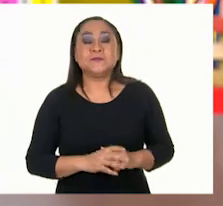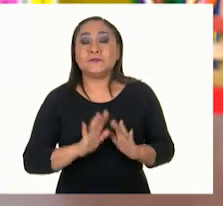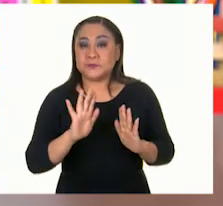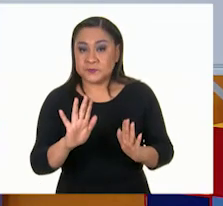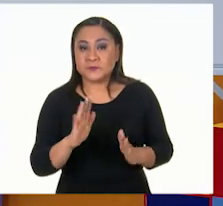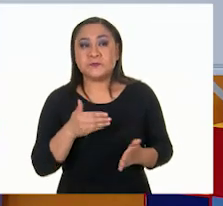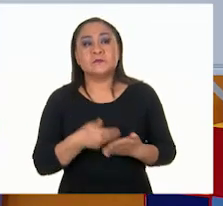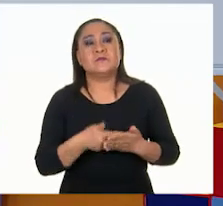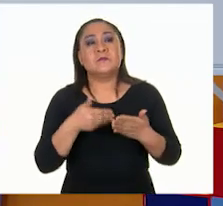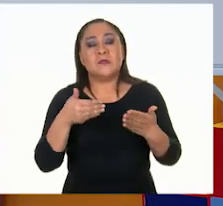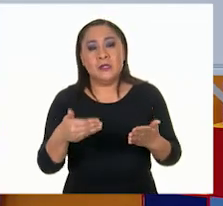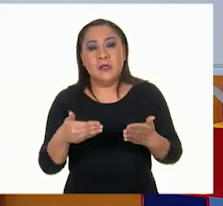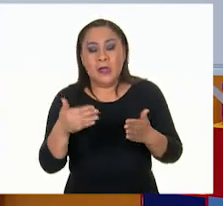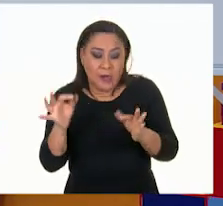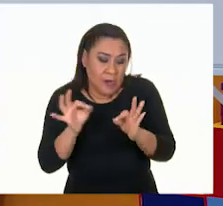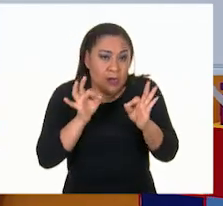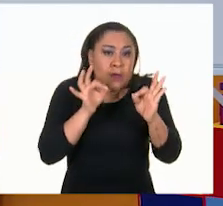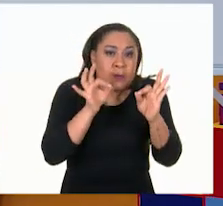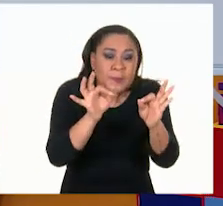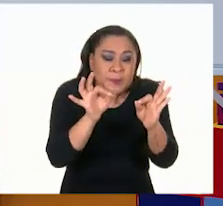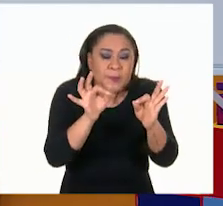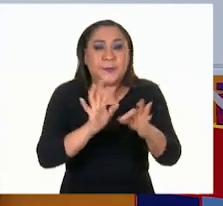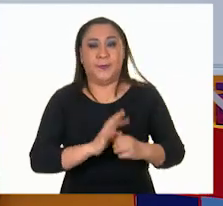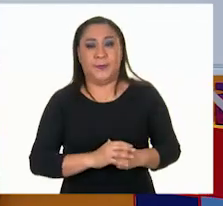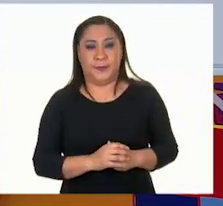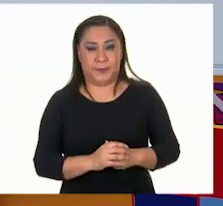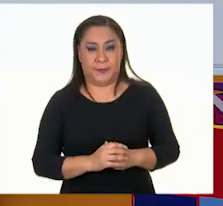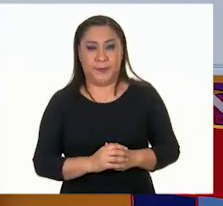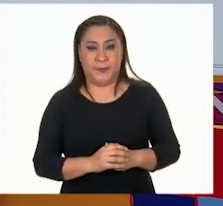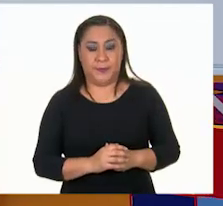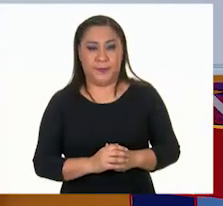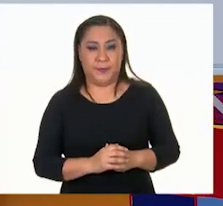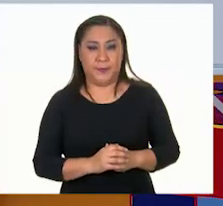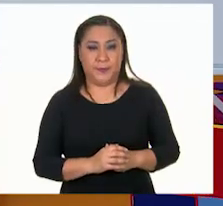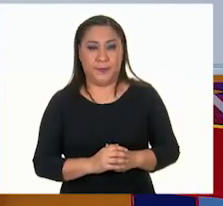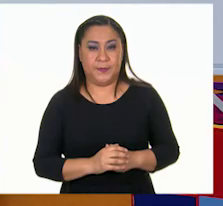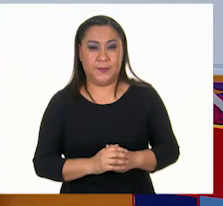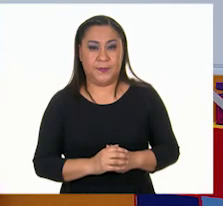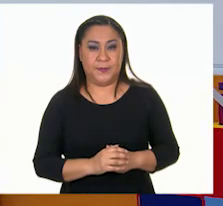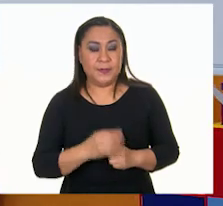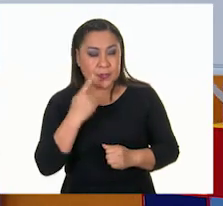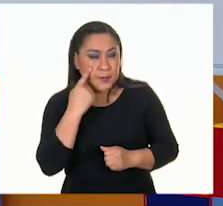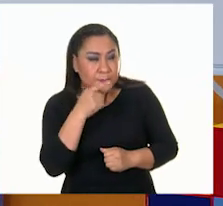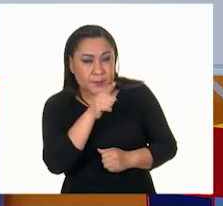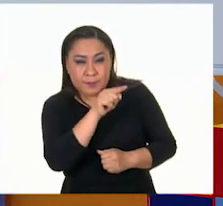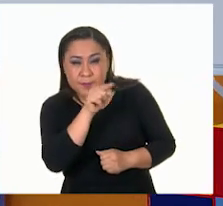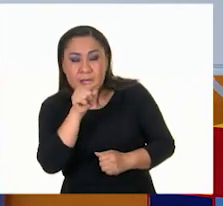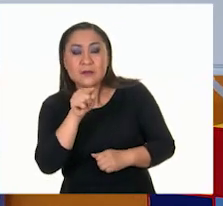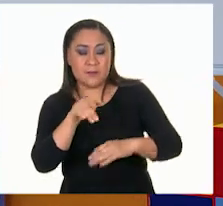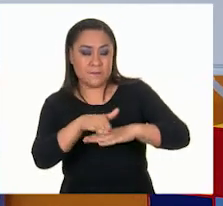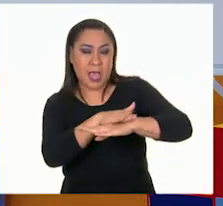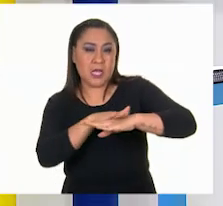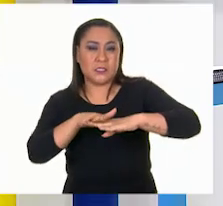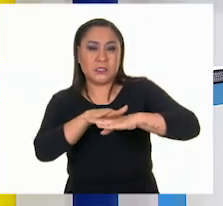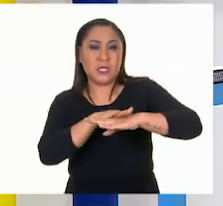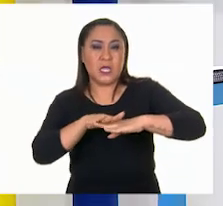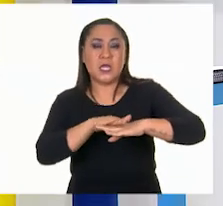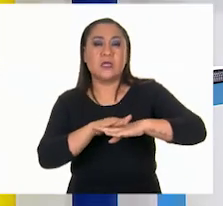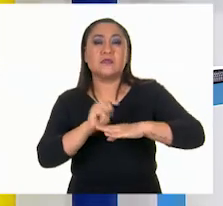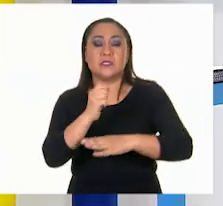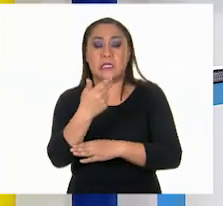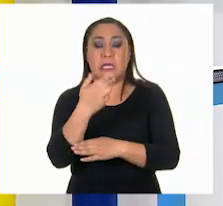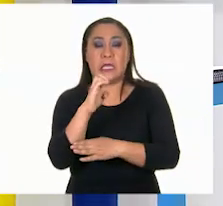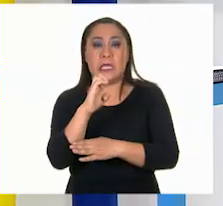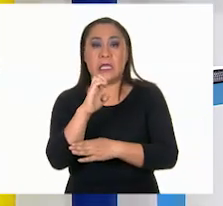a pegar aquí. Dice que su base es un hexágono. sola, sí. Ok. Vamos a contar que sus